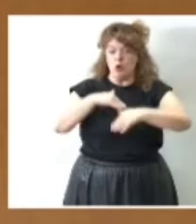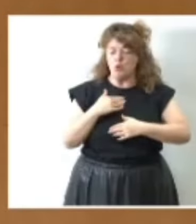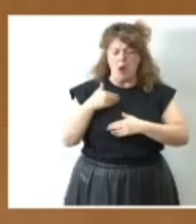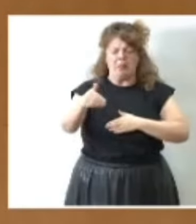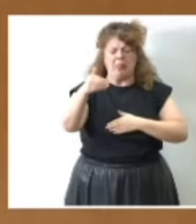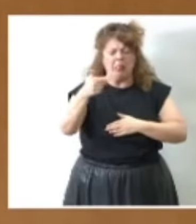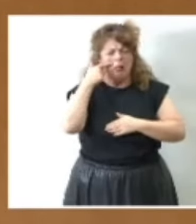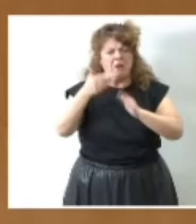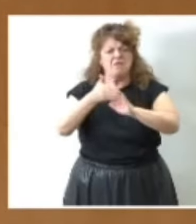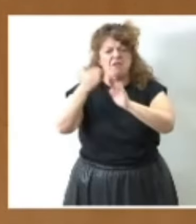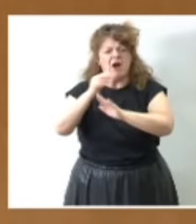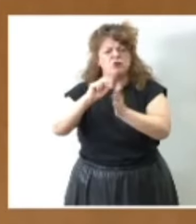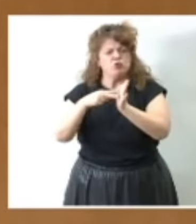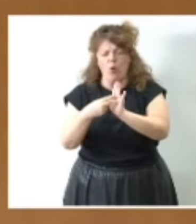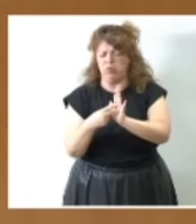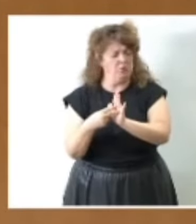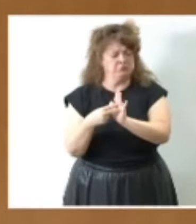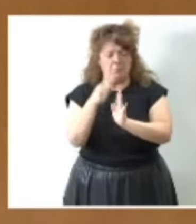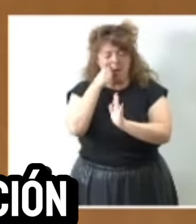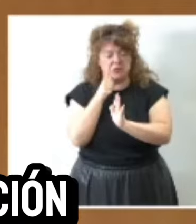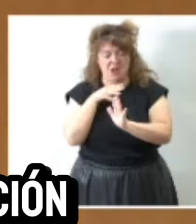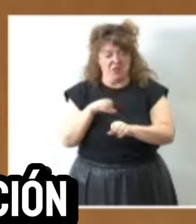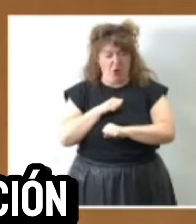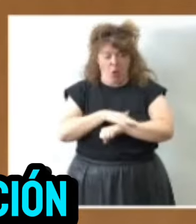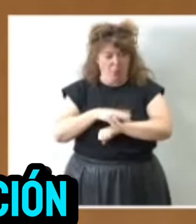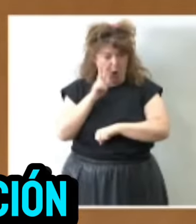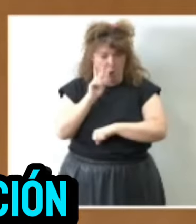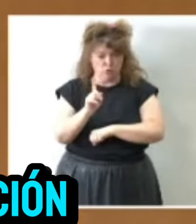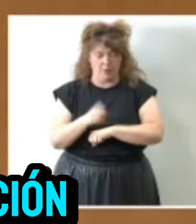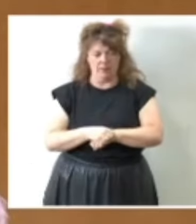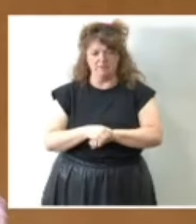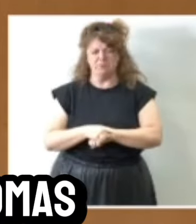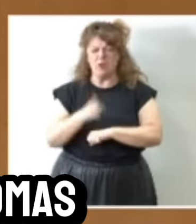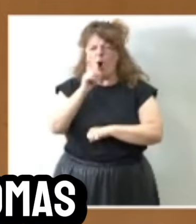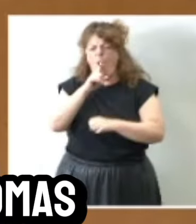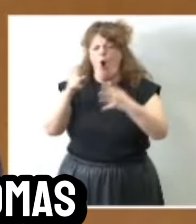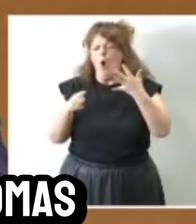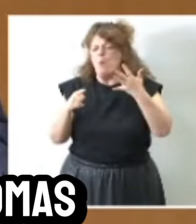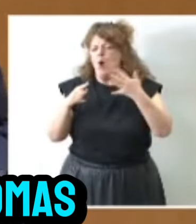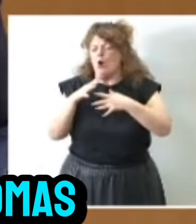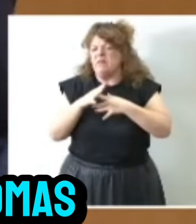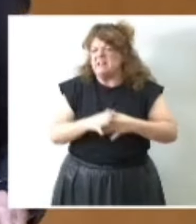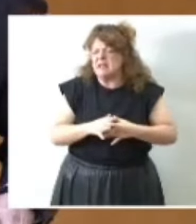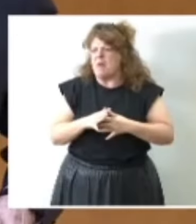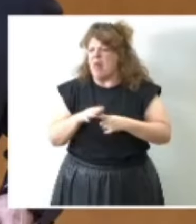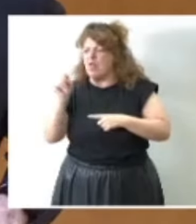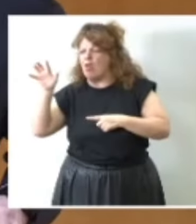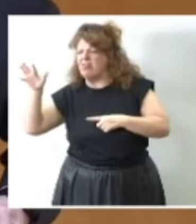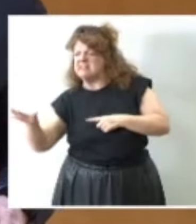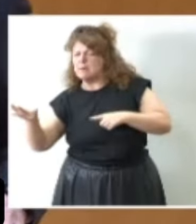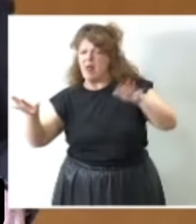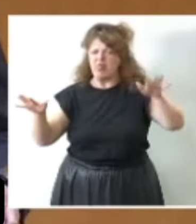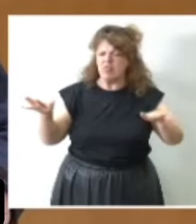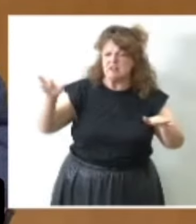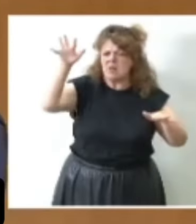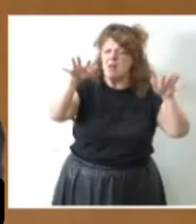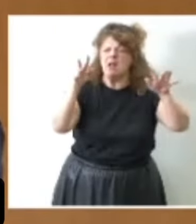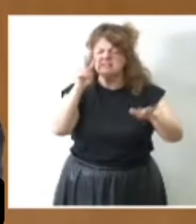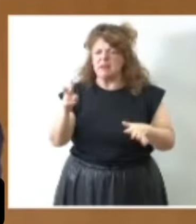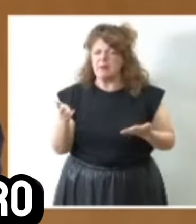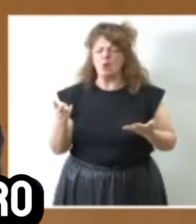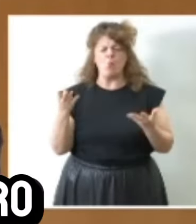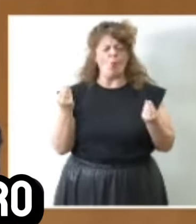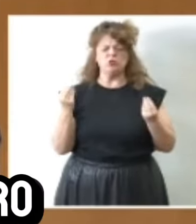solución con el Gobierno de Pedro Sánchez? ¿Por no evidenciar situaciones de discriminación entre comunidades autónomas y territorios? Muchas